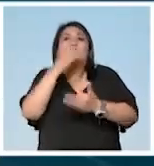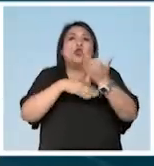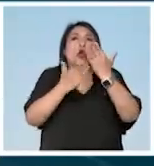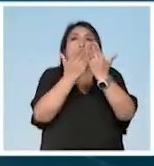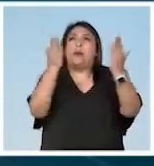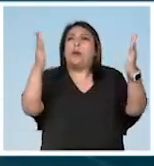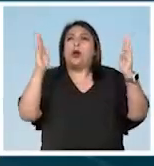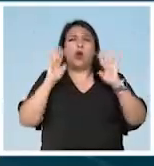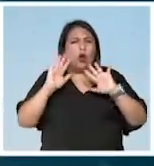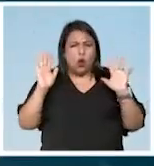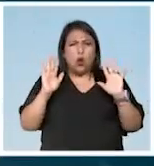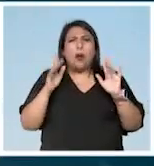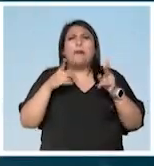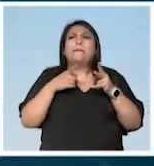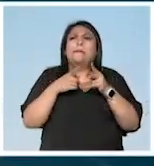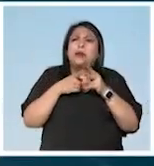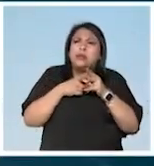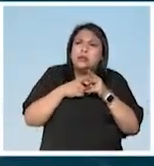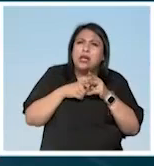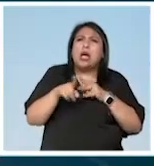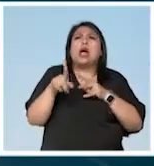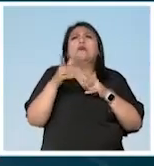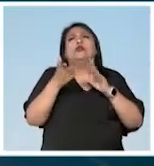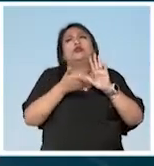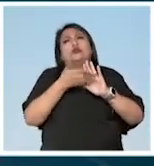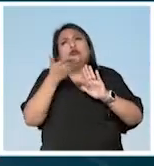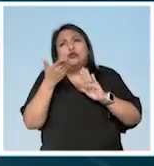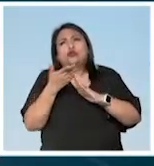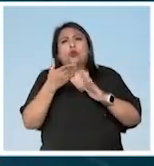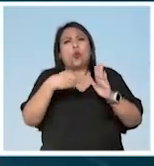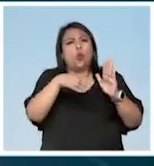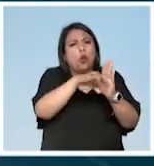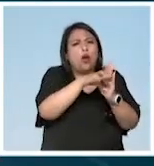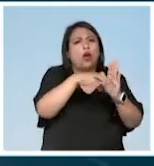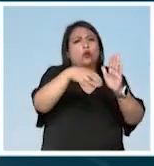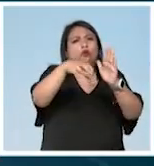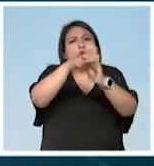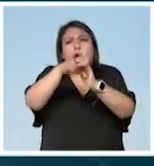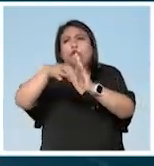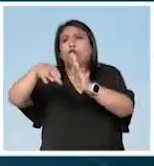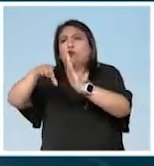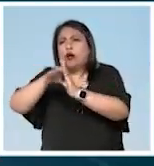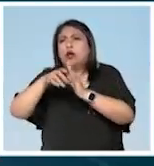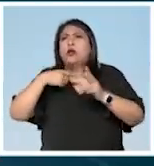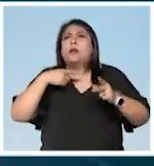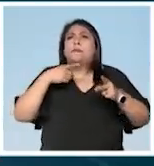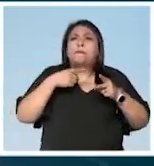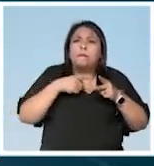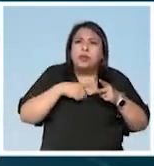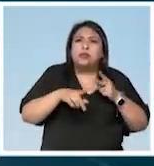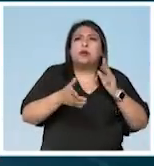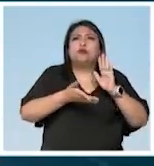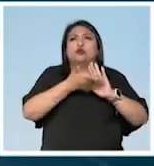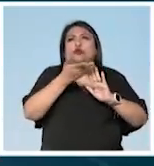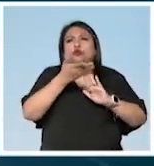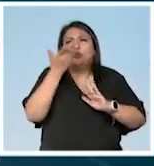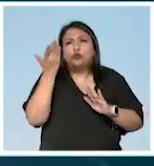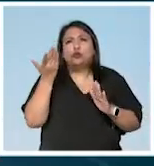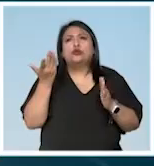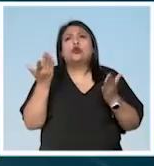los muros. Vamos empezando a construir habitaciones, vamos a comenzar construyendo